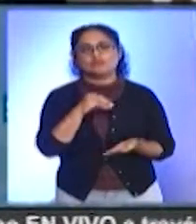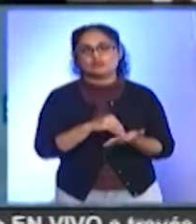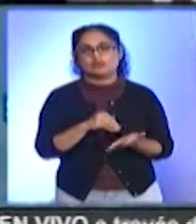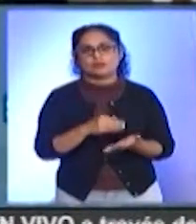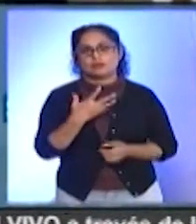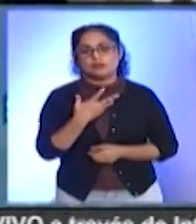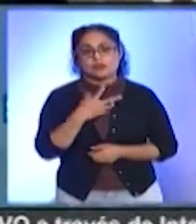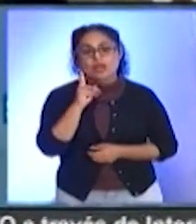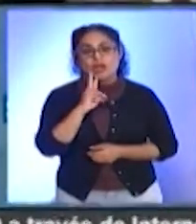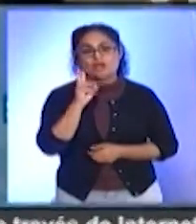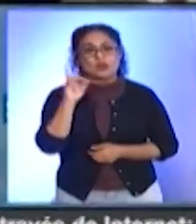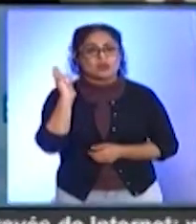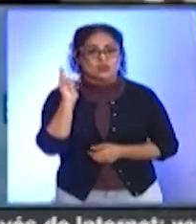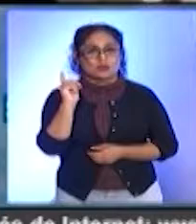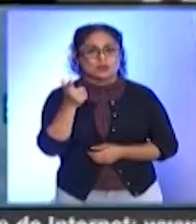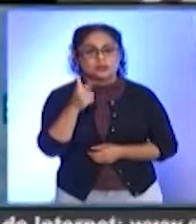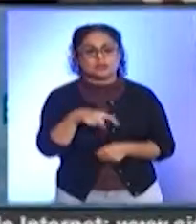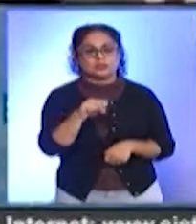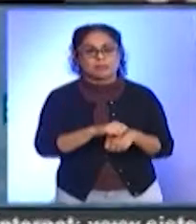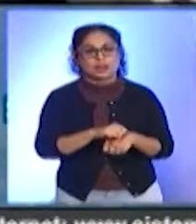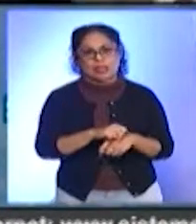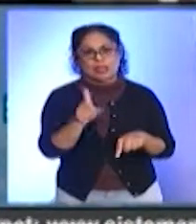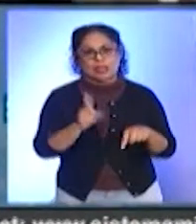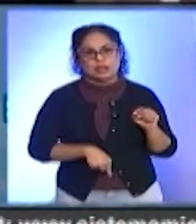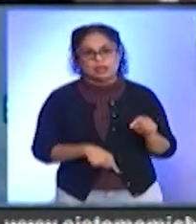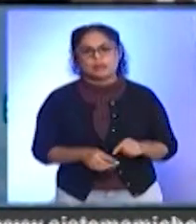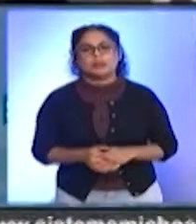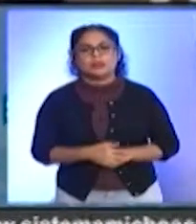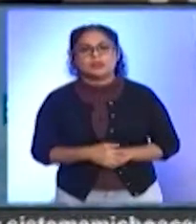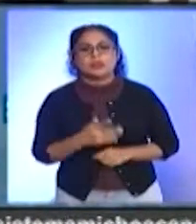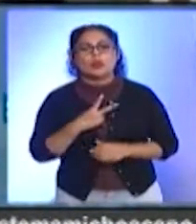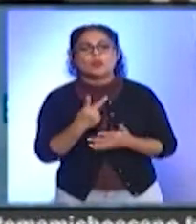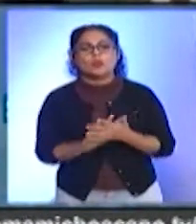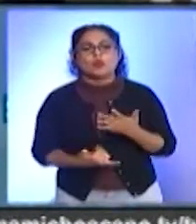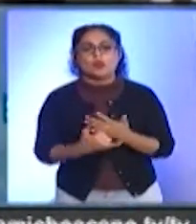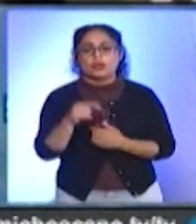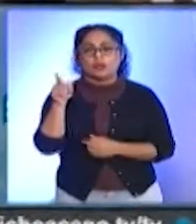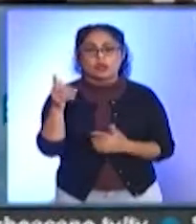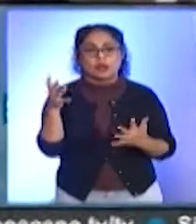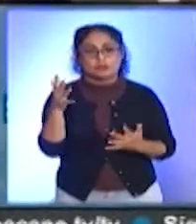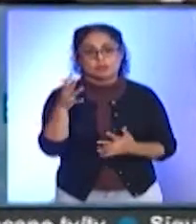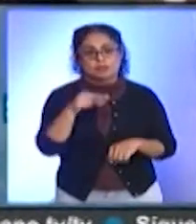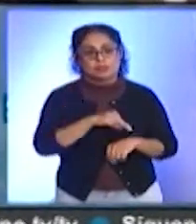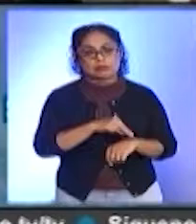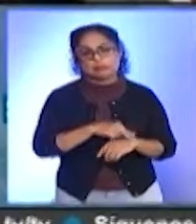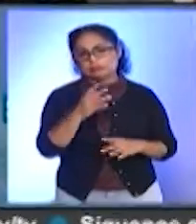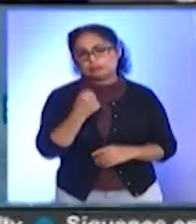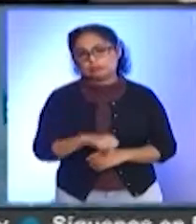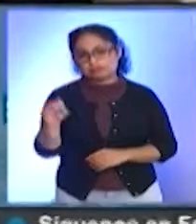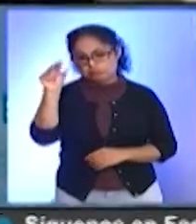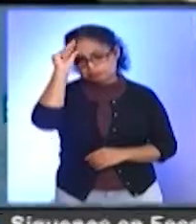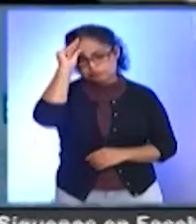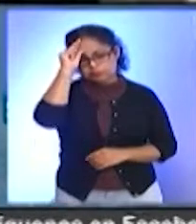que en esta semana pueda lograrla. Van haciendo ejercitaciones, tienen un proyecto bien hecho los médicos y conforme va respondiendo su